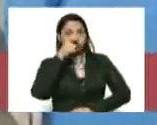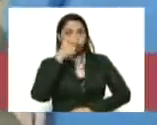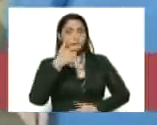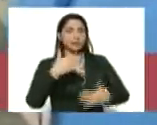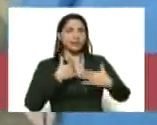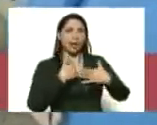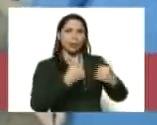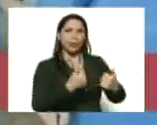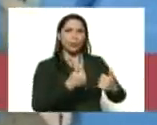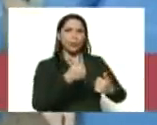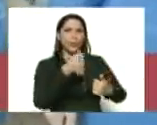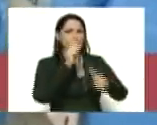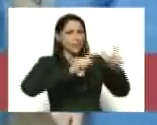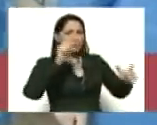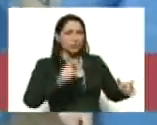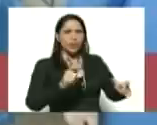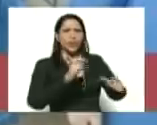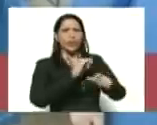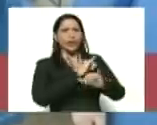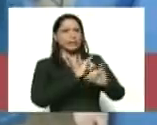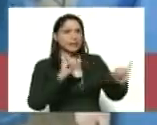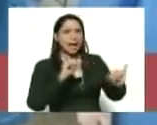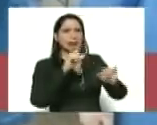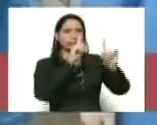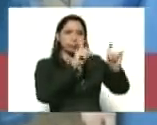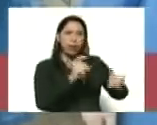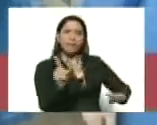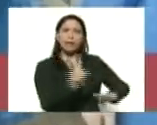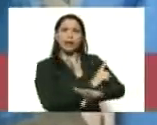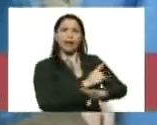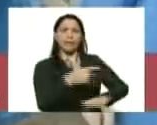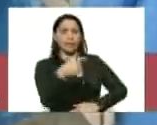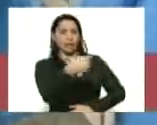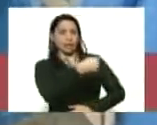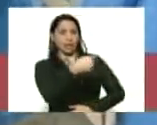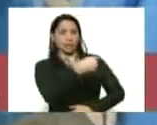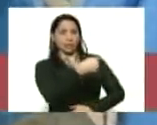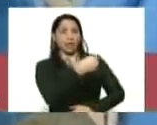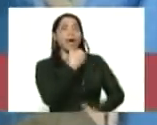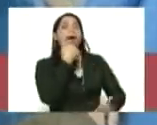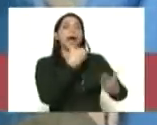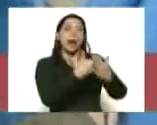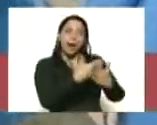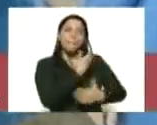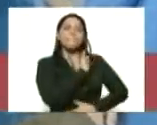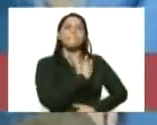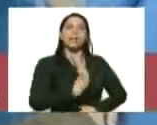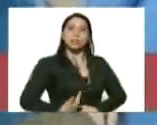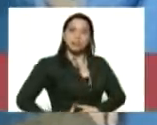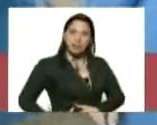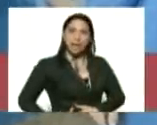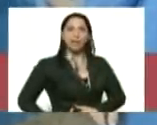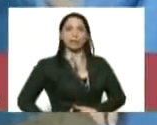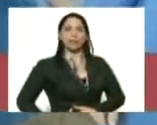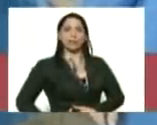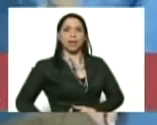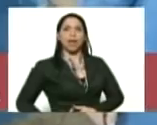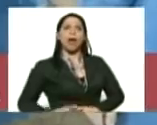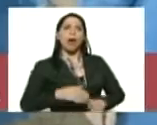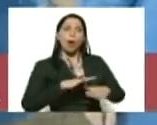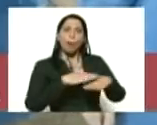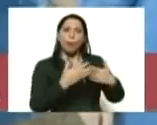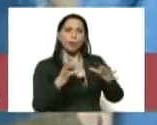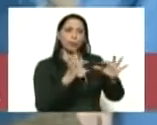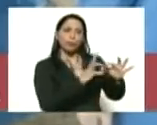pacientes que han servido con pruebas rápidas negativas gracias presidente por dejar su mirada en nuestra